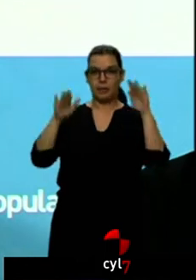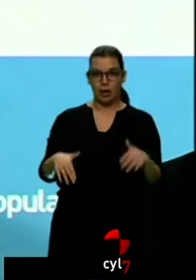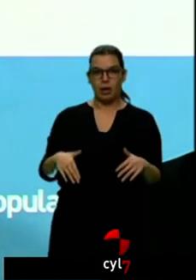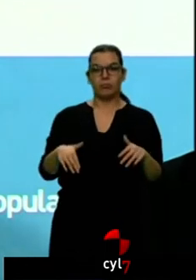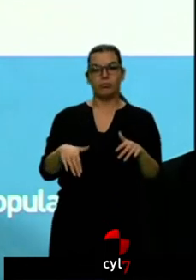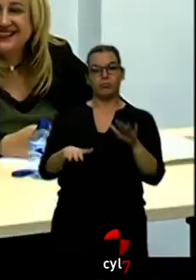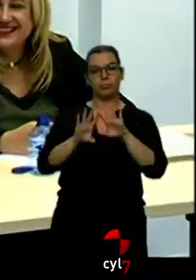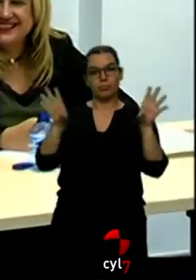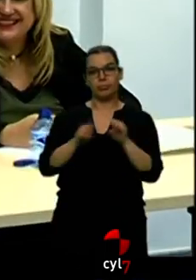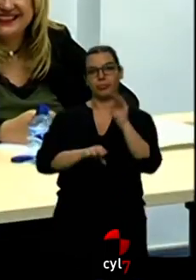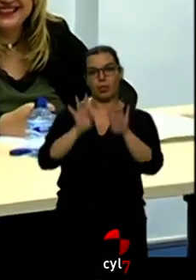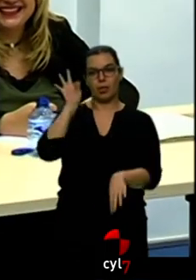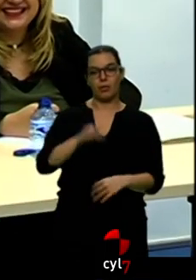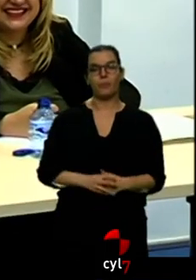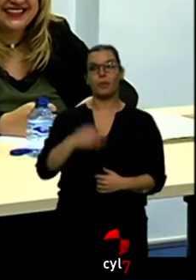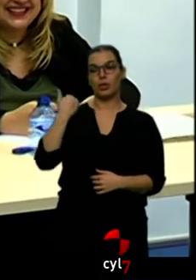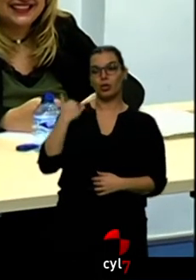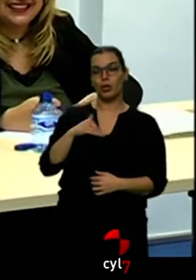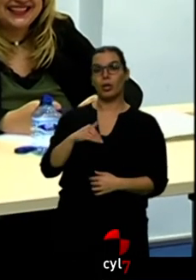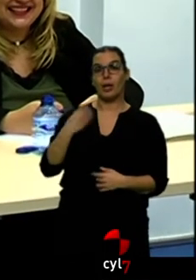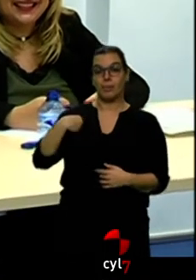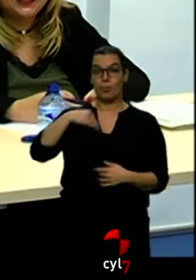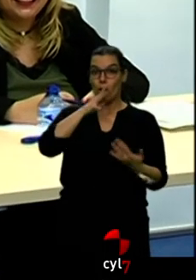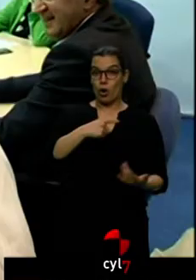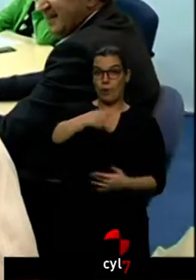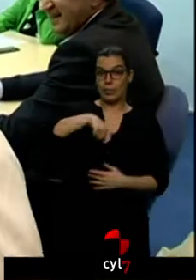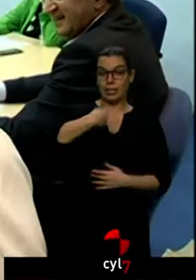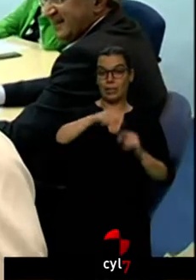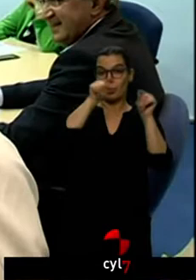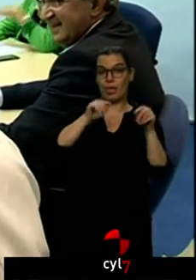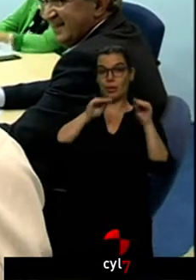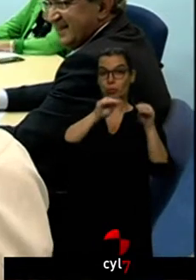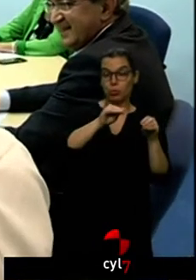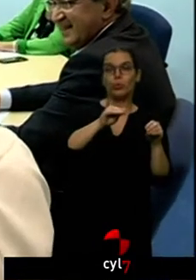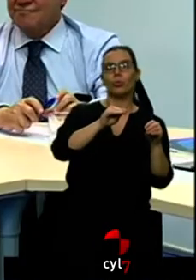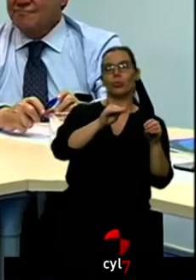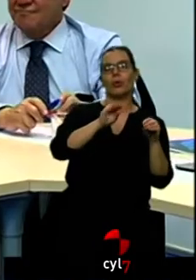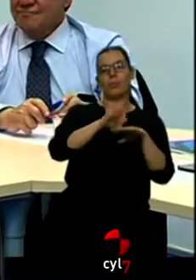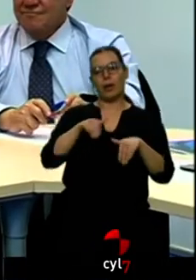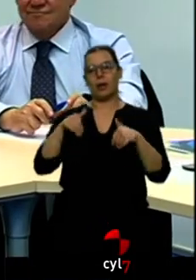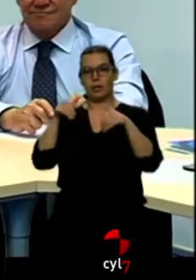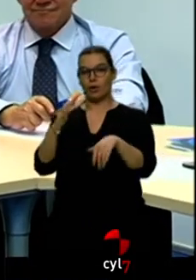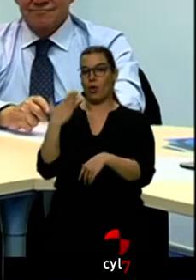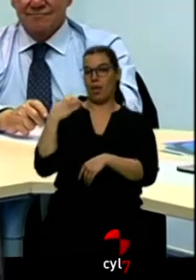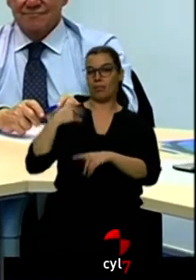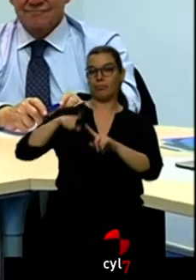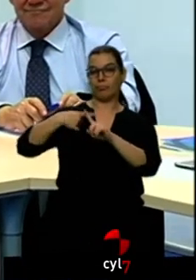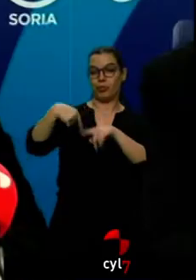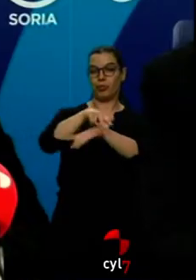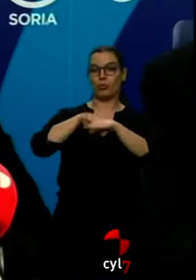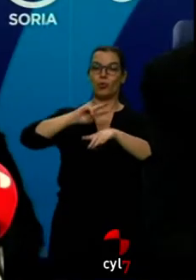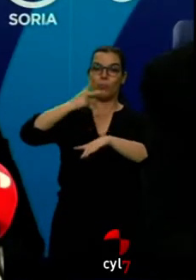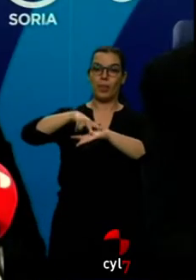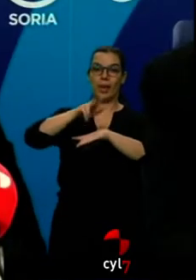decisión. En Soria se confirma la actual presidenta provincial del partido, Yolanda de Gregorio, que también fue subdelegada del gobierno con Rajoy.